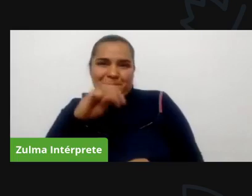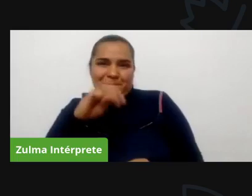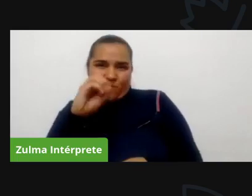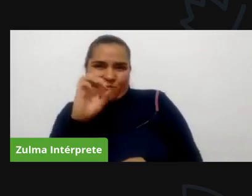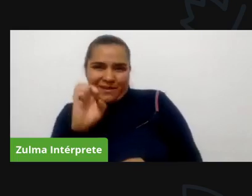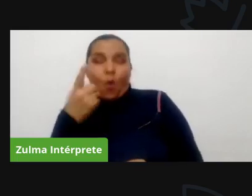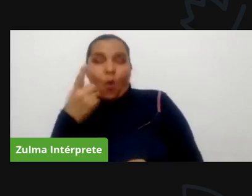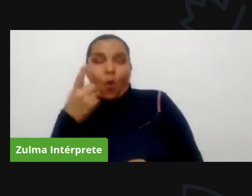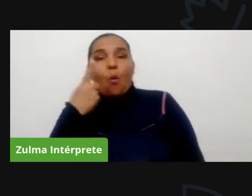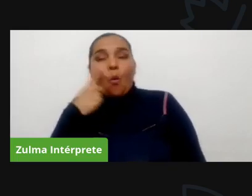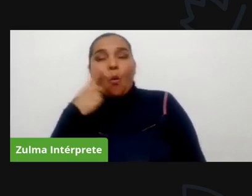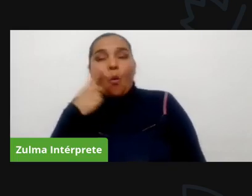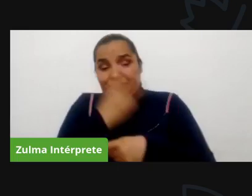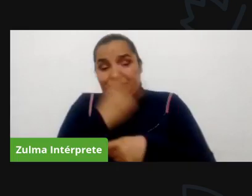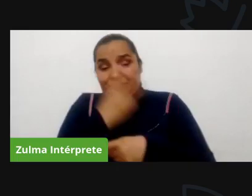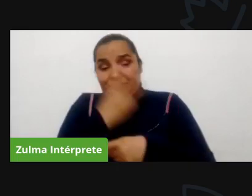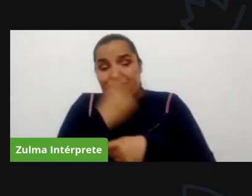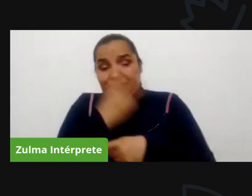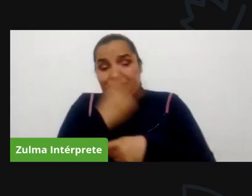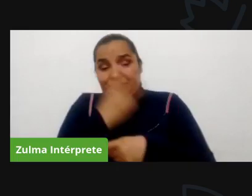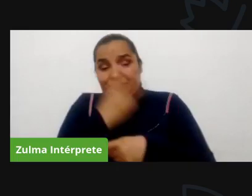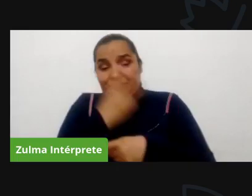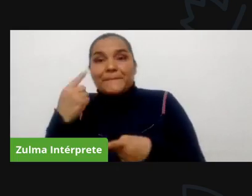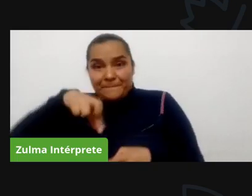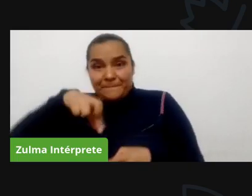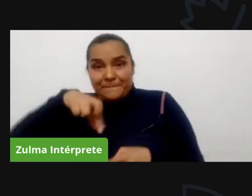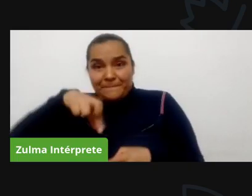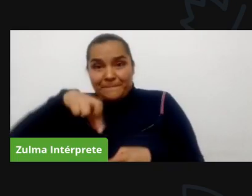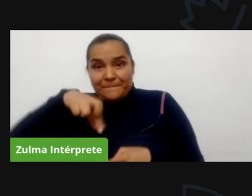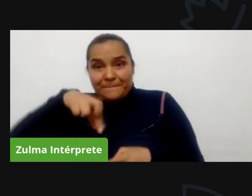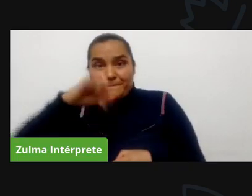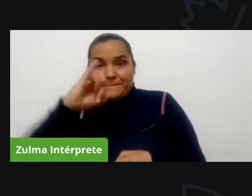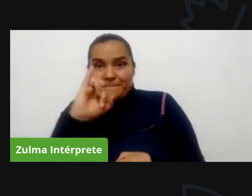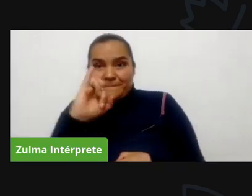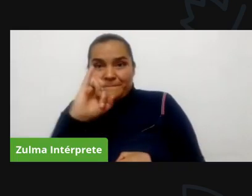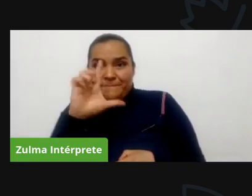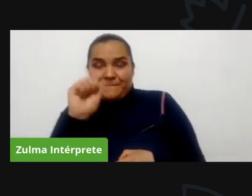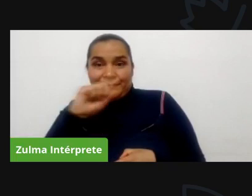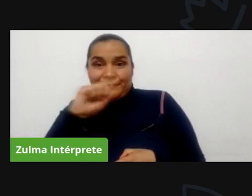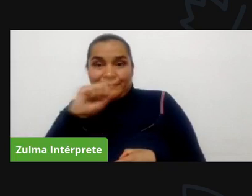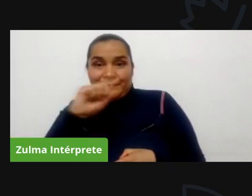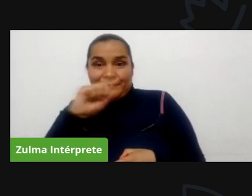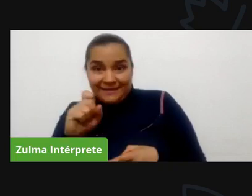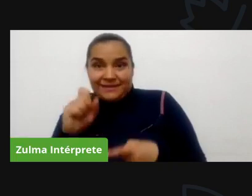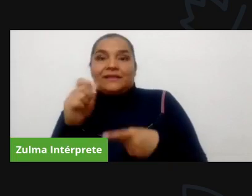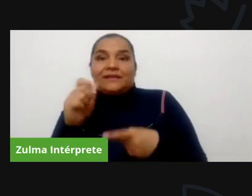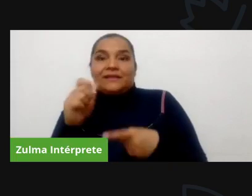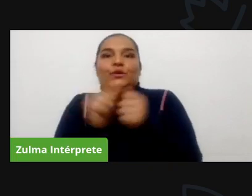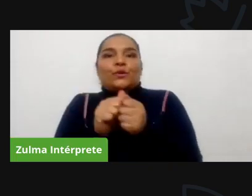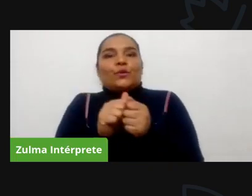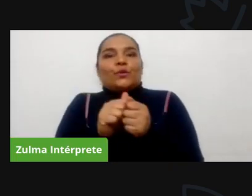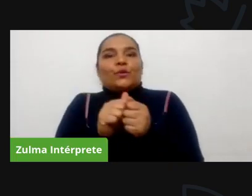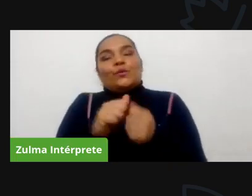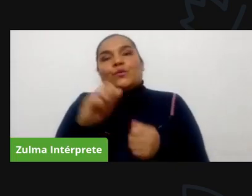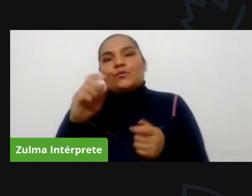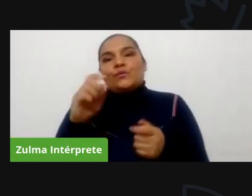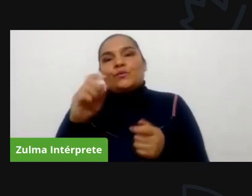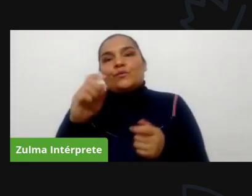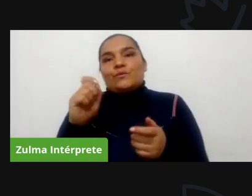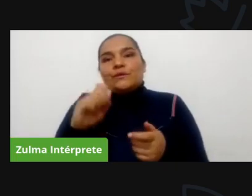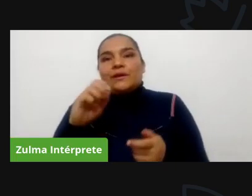el alma la fuerza que da confianza en las organizaciones que ustedes van a